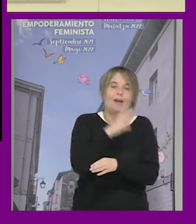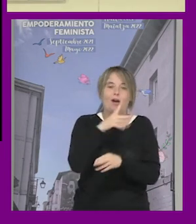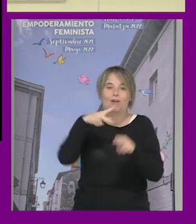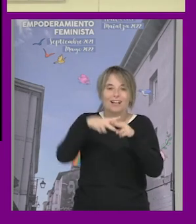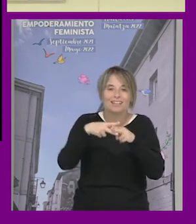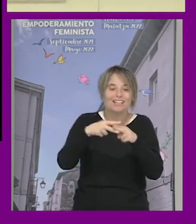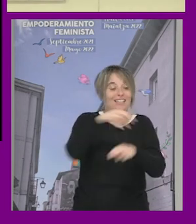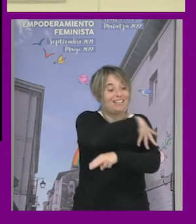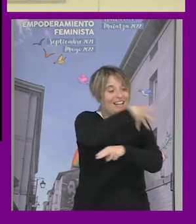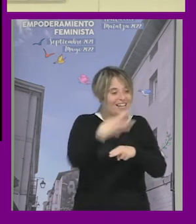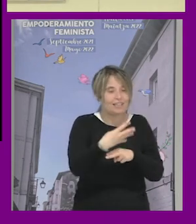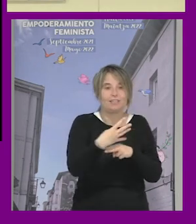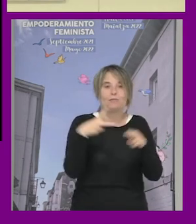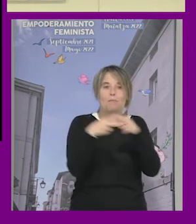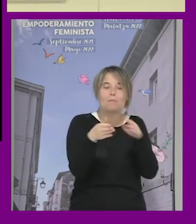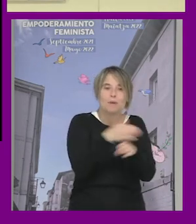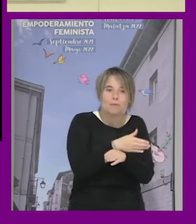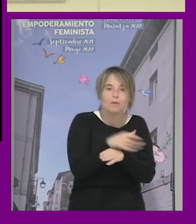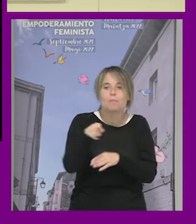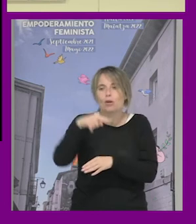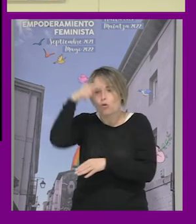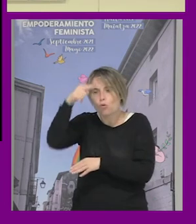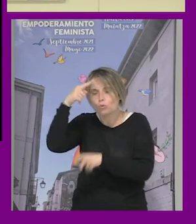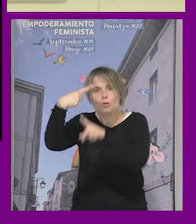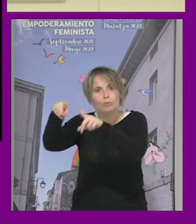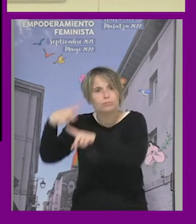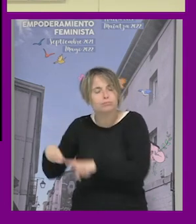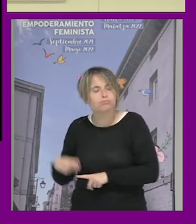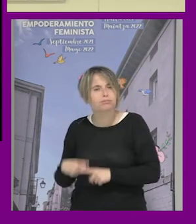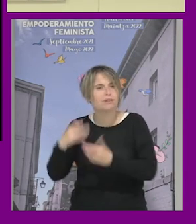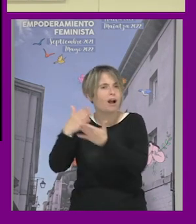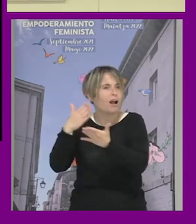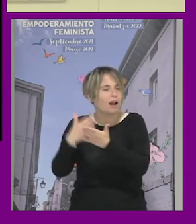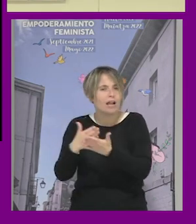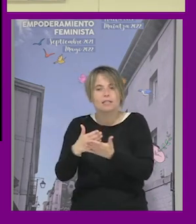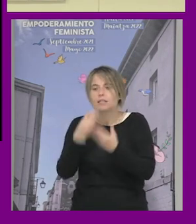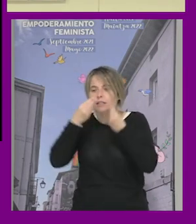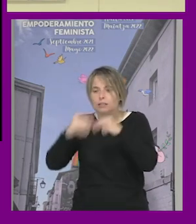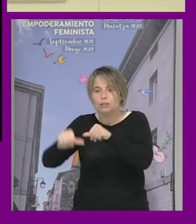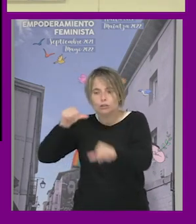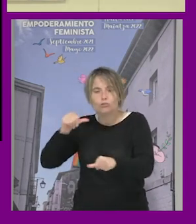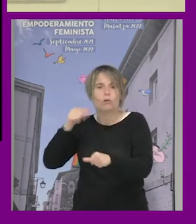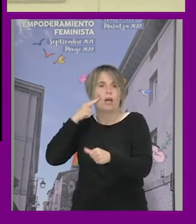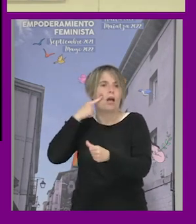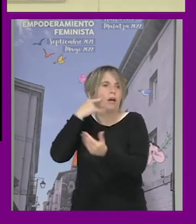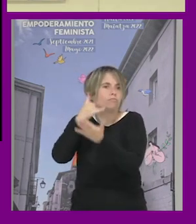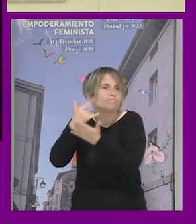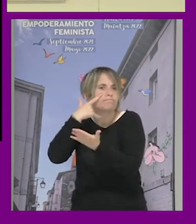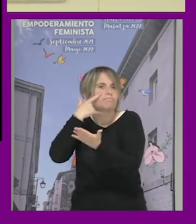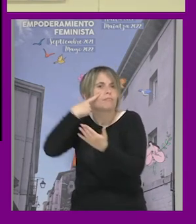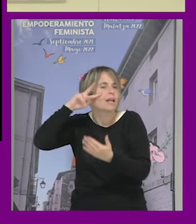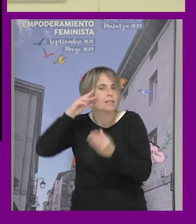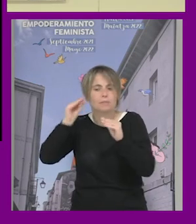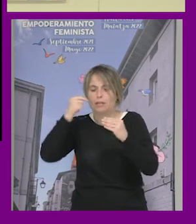prevención en el GTBI sin tener en cuenta que tenemos diversidad cultural en la clase que tenemos diferentes trayectorias diferentes vivencias en relación a